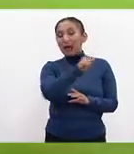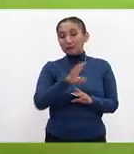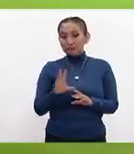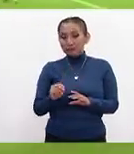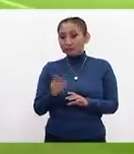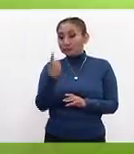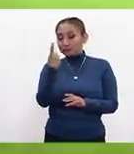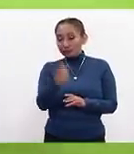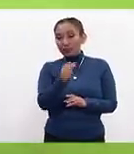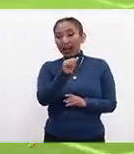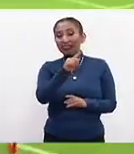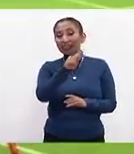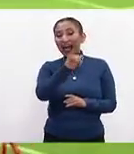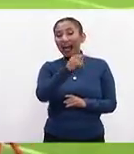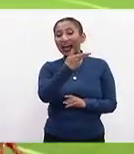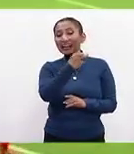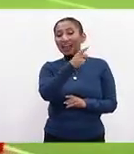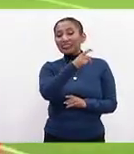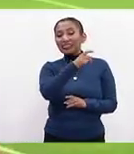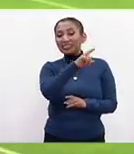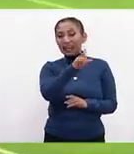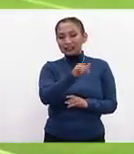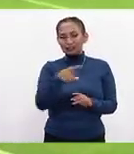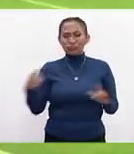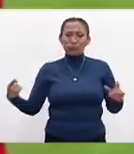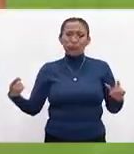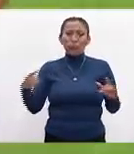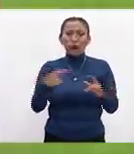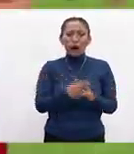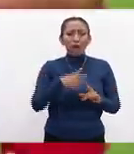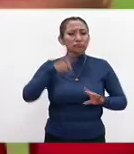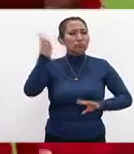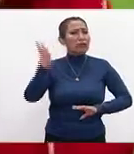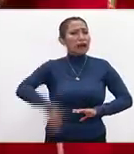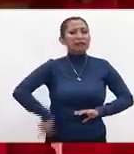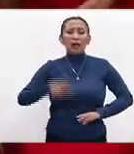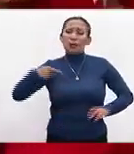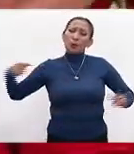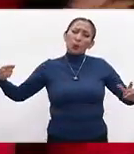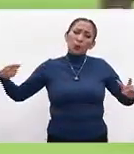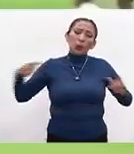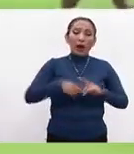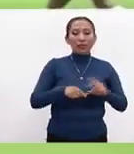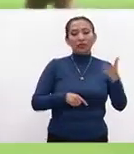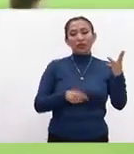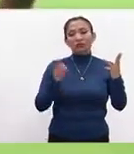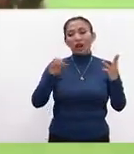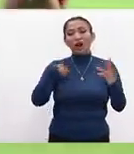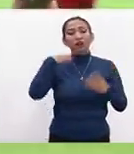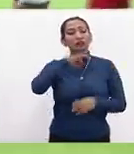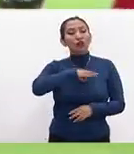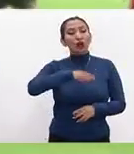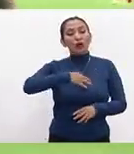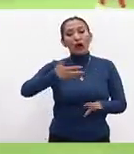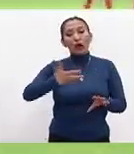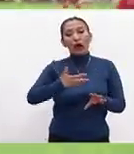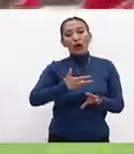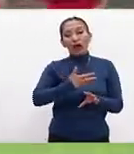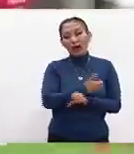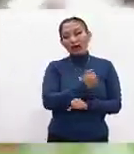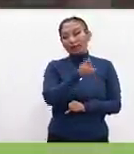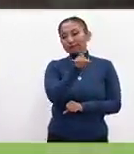Y al 91 Andrea Hernández con este disparo. Y un verdadero golazo. 3 por 0 le gana Toluca al